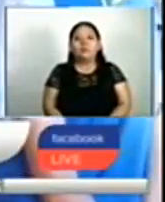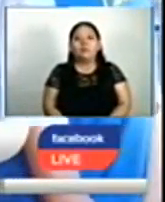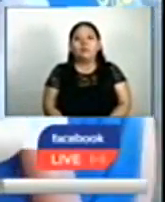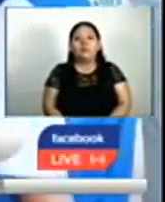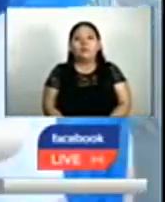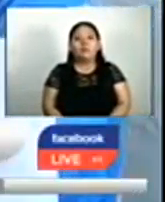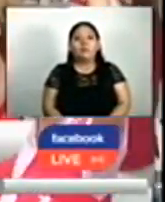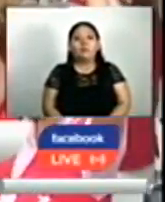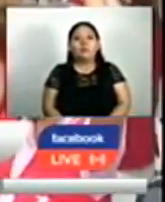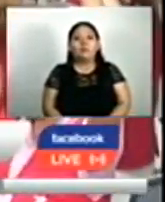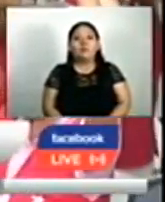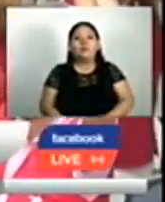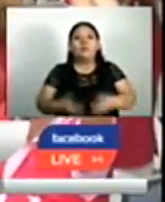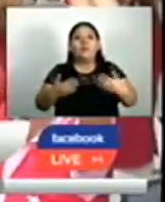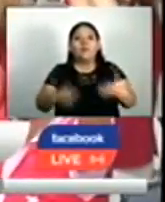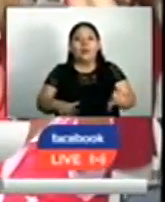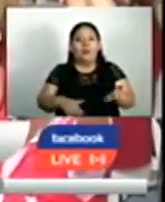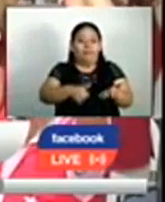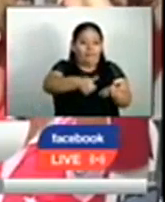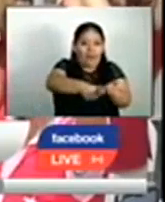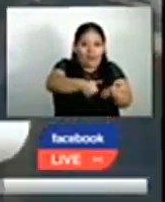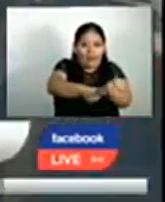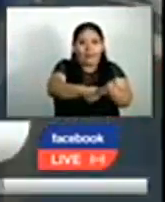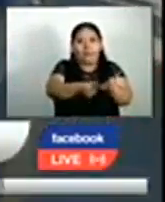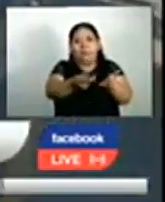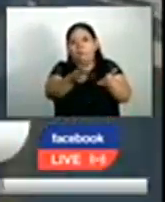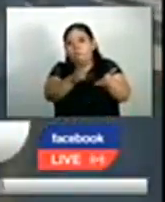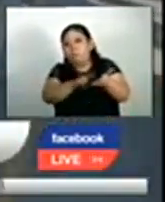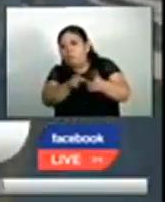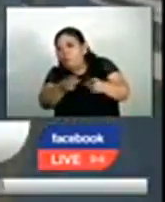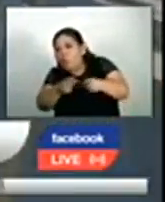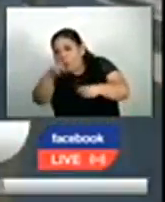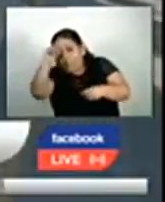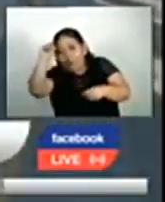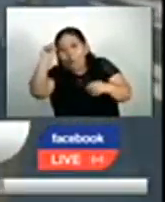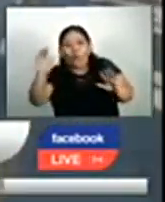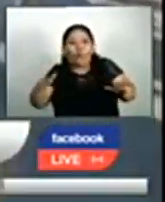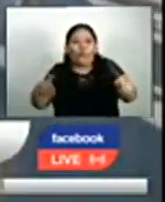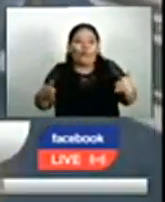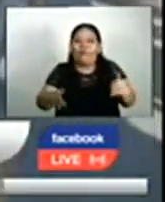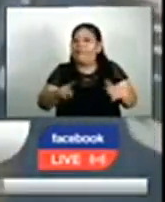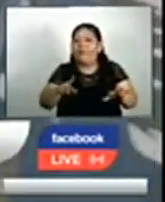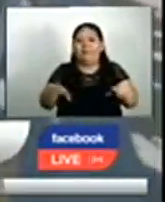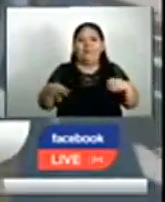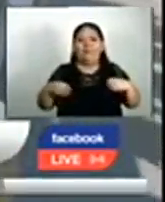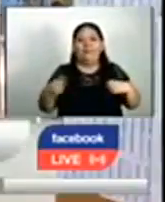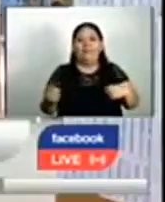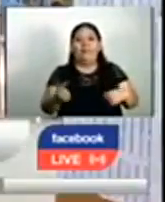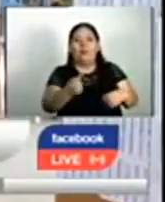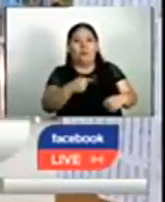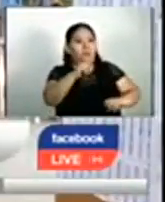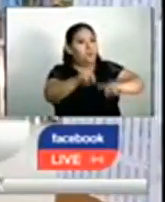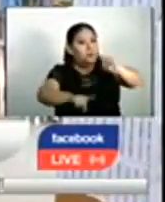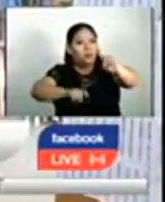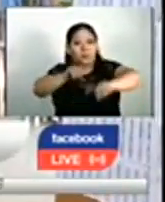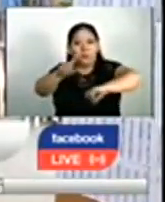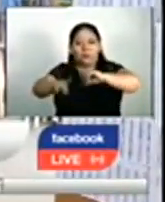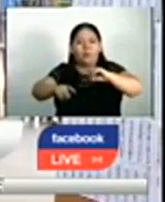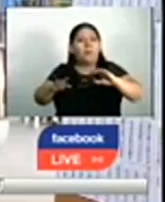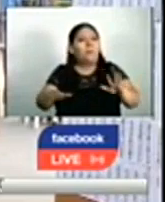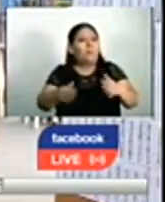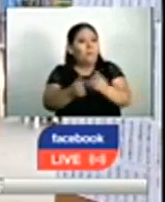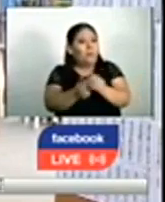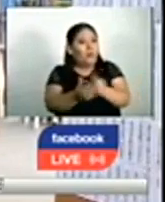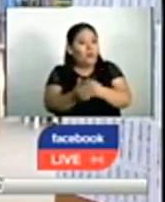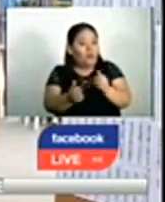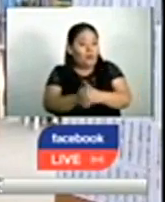La administración de los alcaldes sigue siendo reprobada por la población, de acuerdo a una encuesta que también revela cuál es el principal